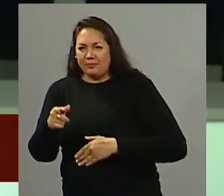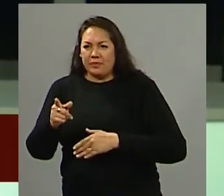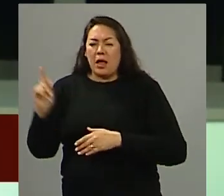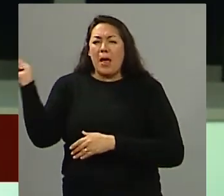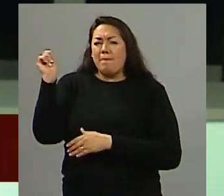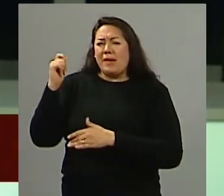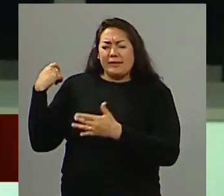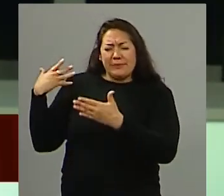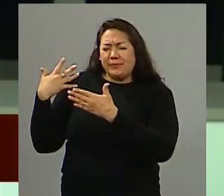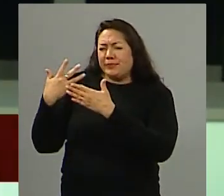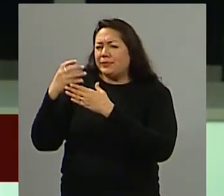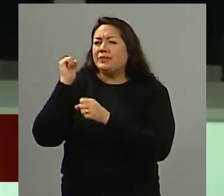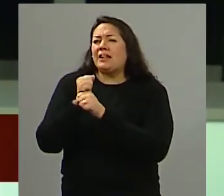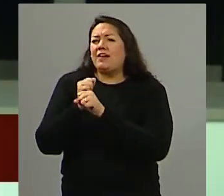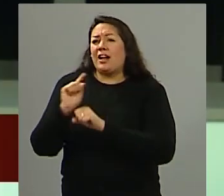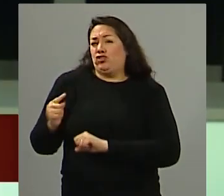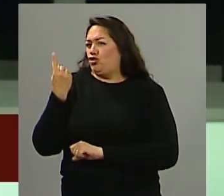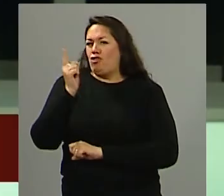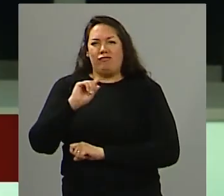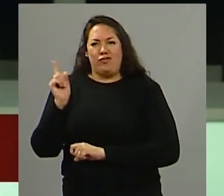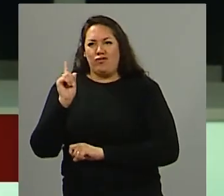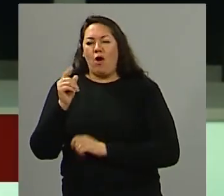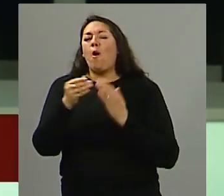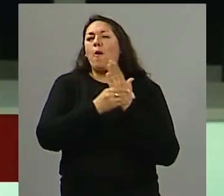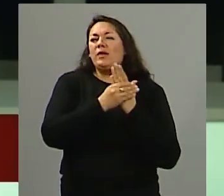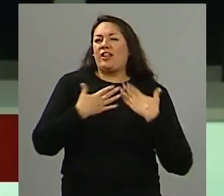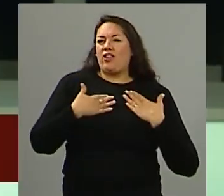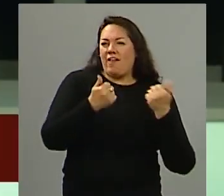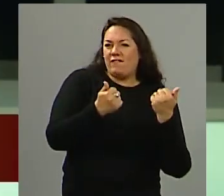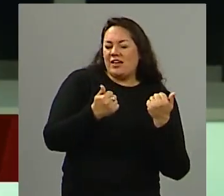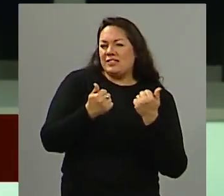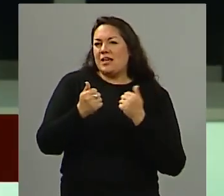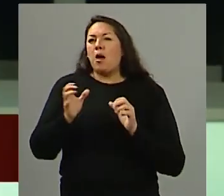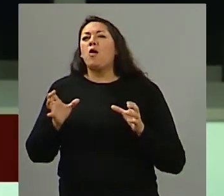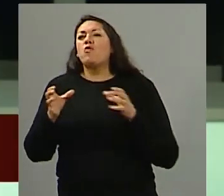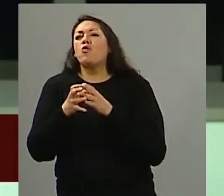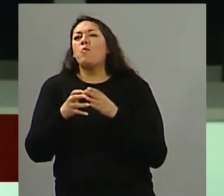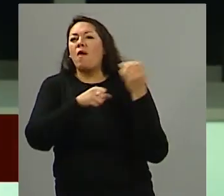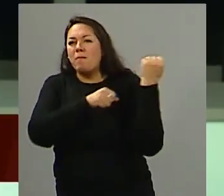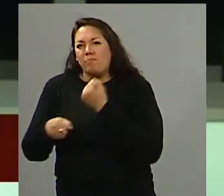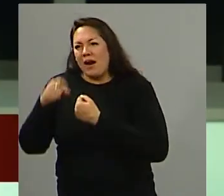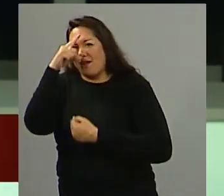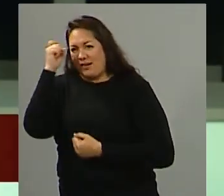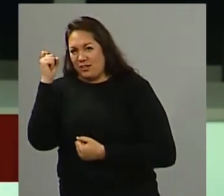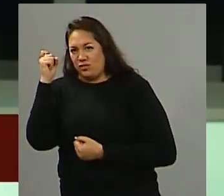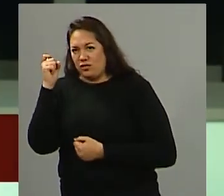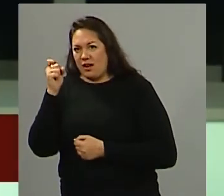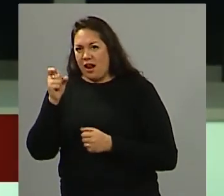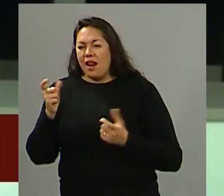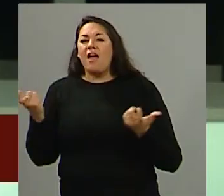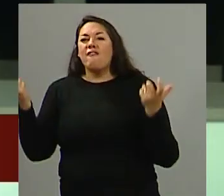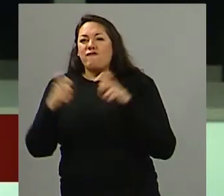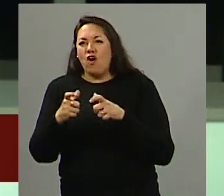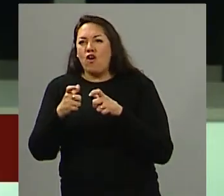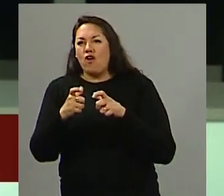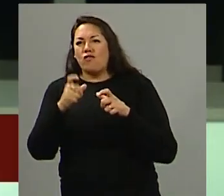tanto con el ministerio de defensa también con la administración nacional de parques nacionales llevamos adelante un encuentro un foro que se hizo en